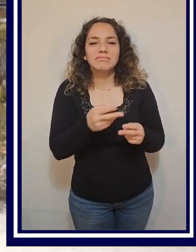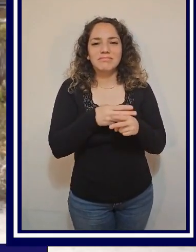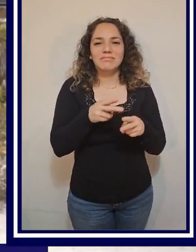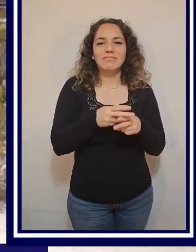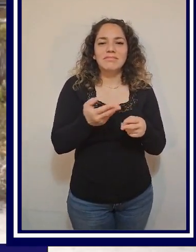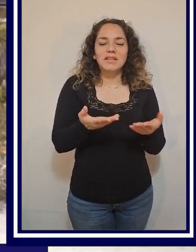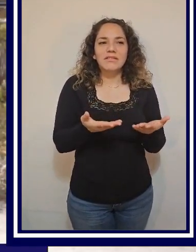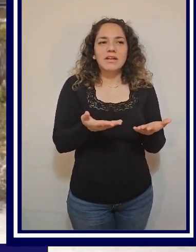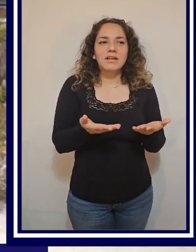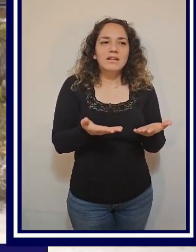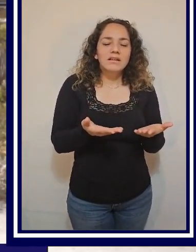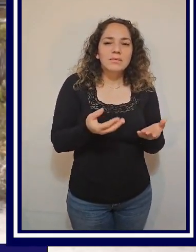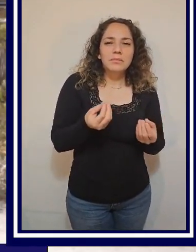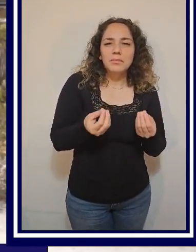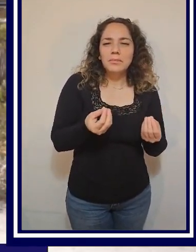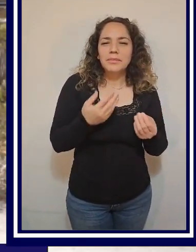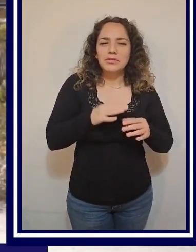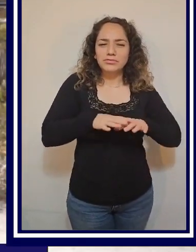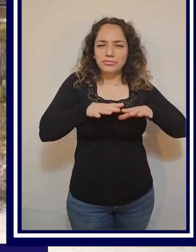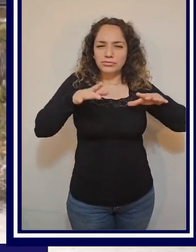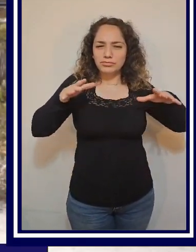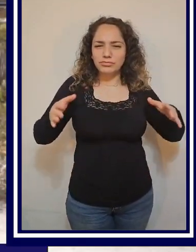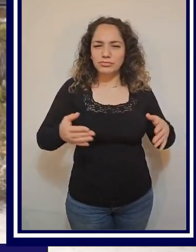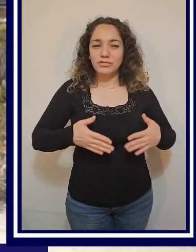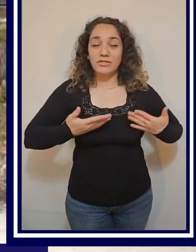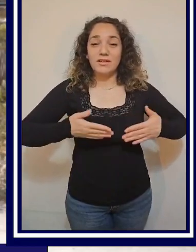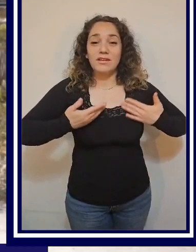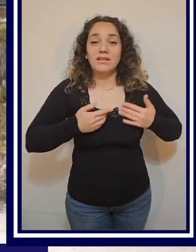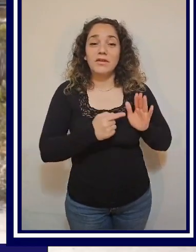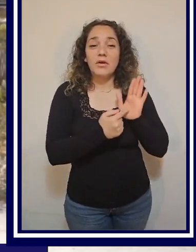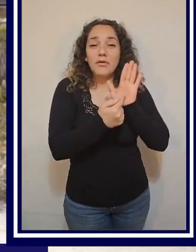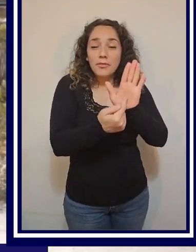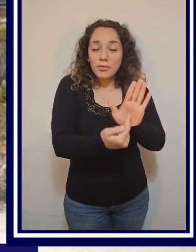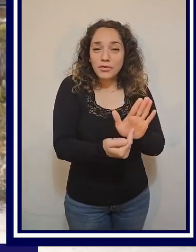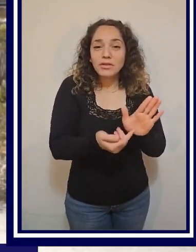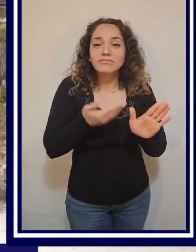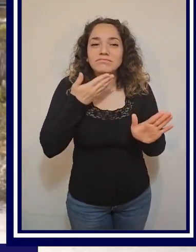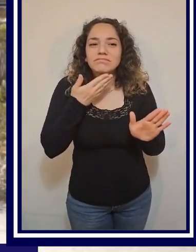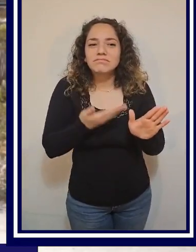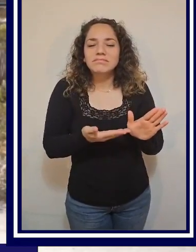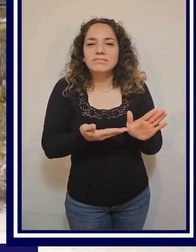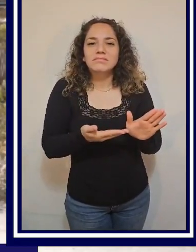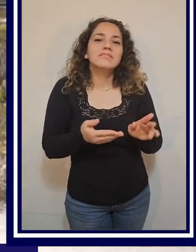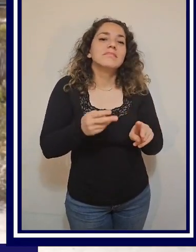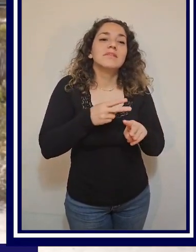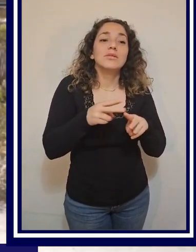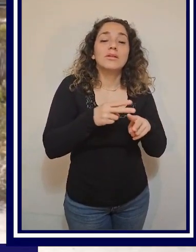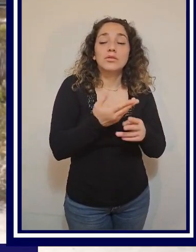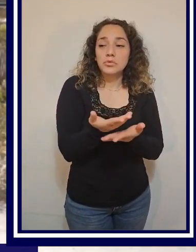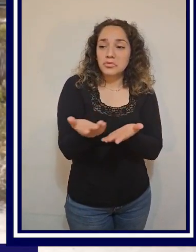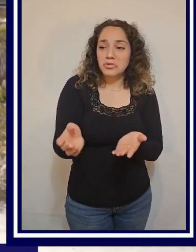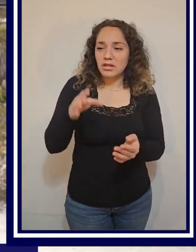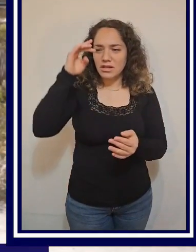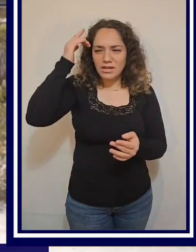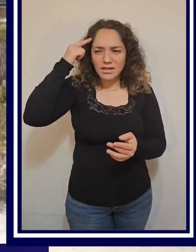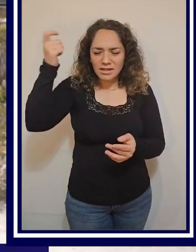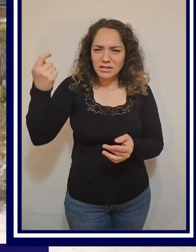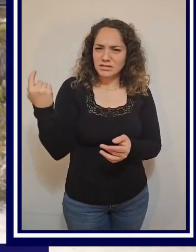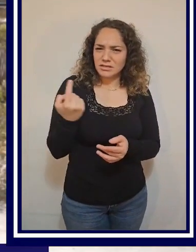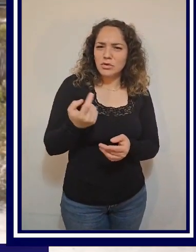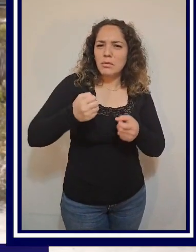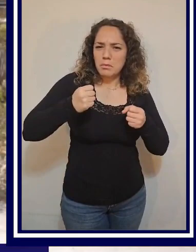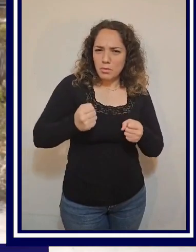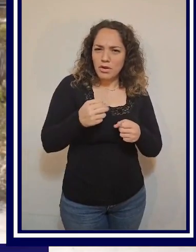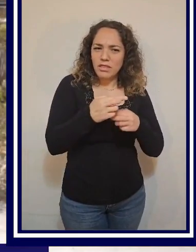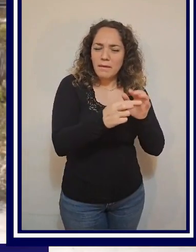a expandir, se va a denotar, se va a mostrar cuando ustedes creen en su propio